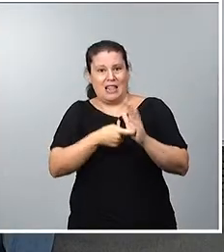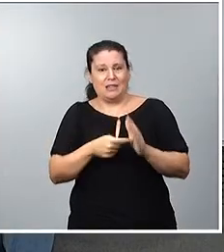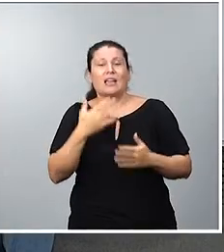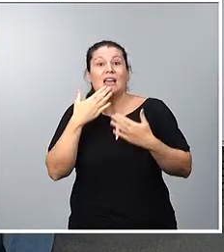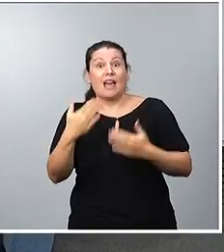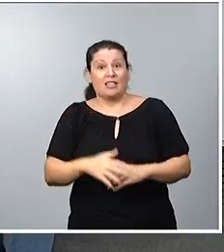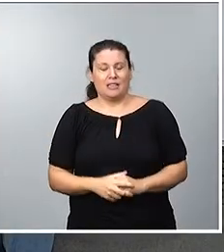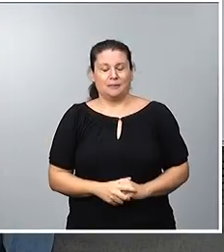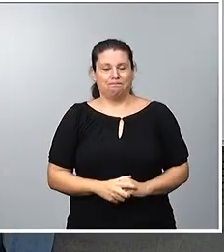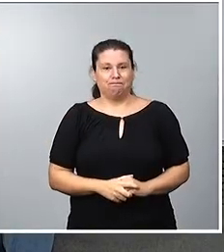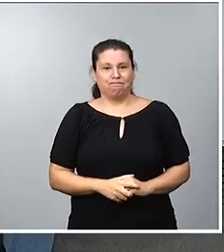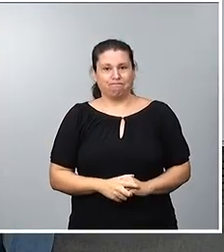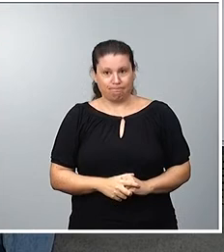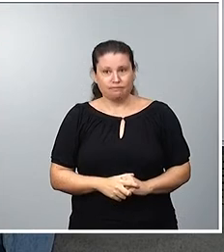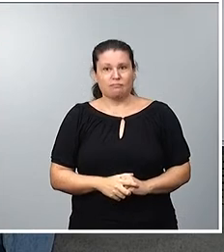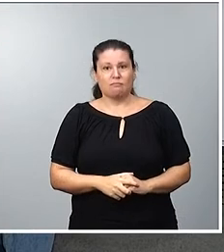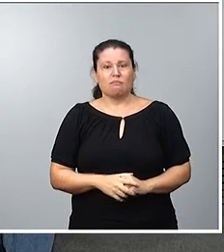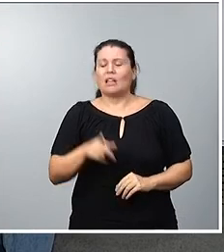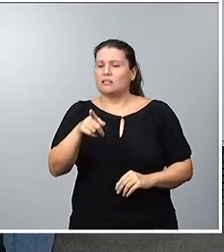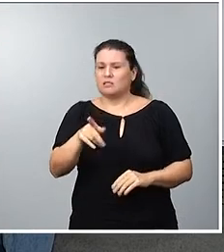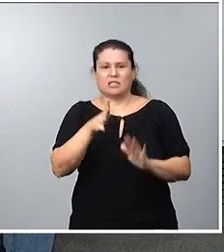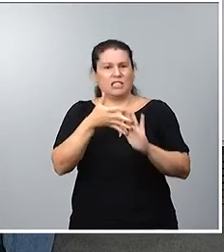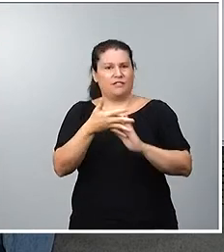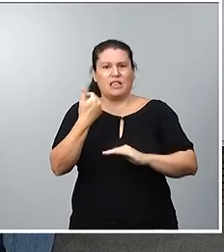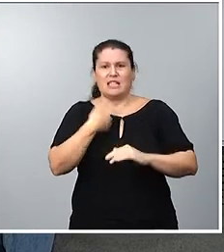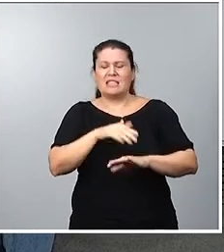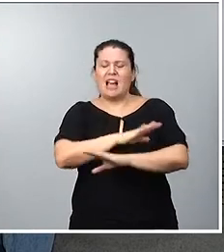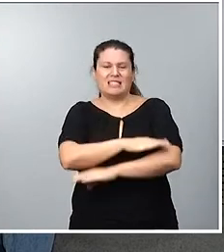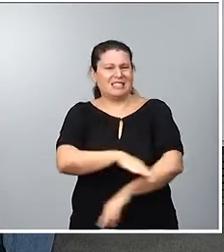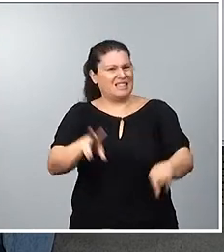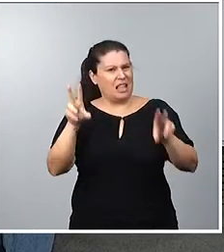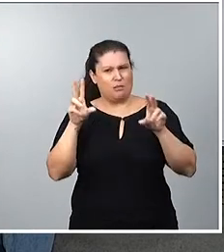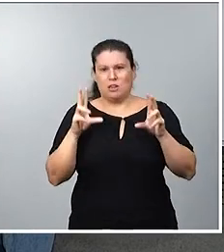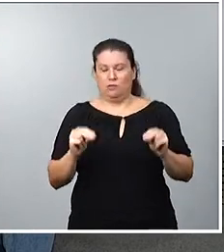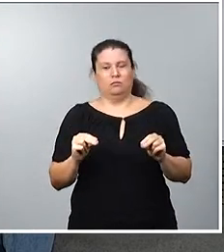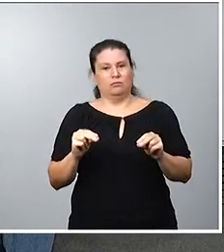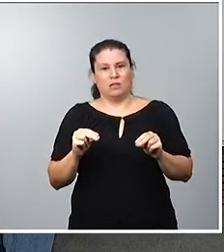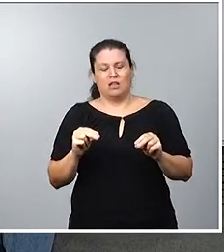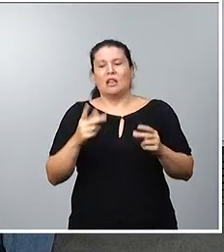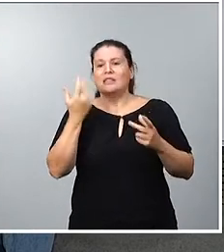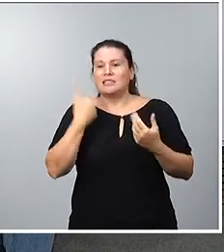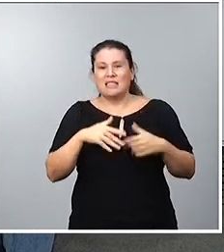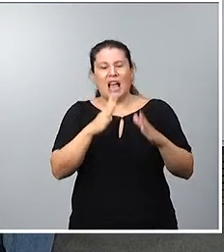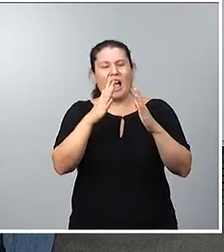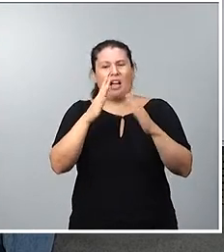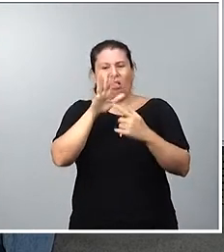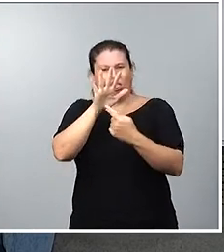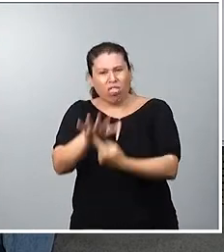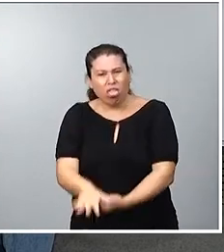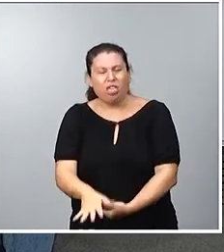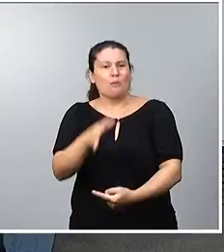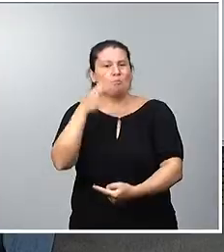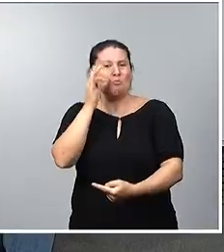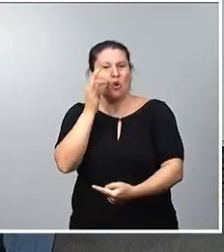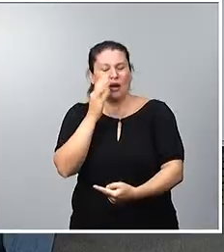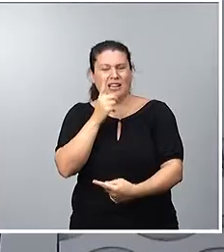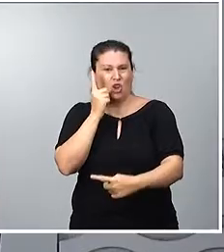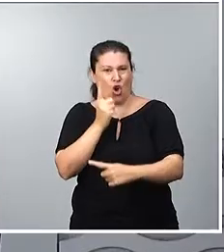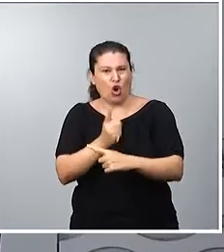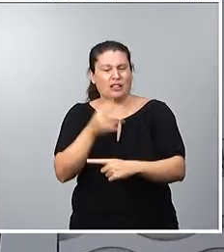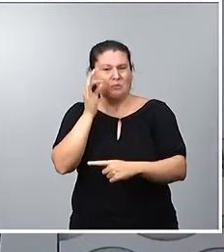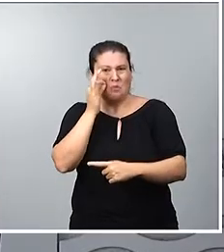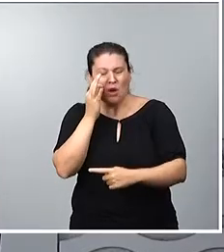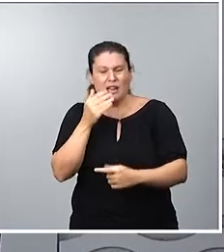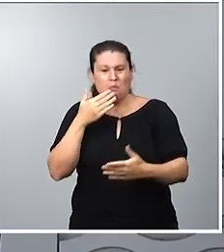Muchas gracias. Efectivamente se acabó. Se acabó cualquier discriminación a las mujeres, cualquier